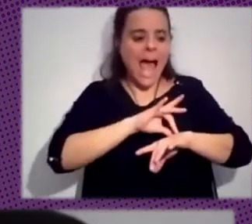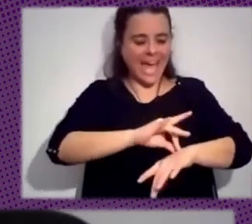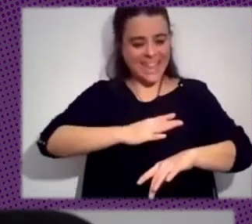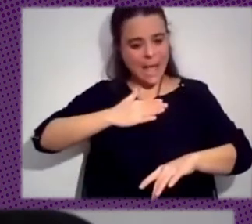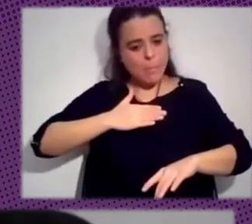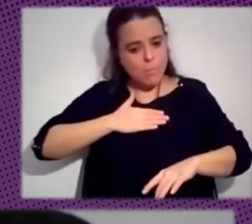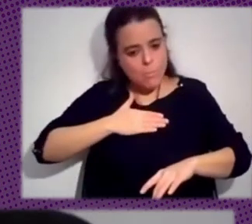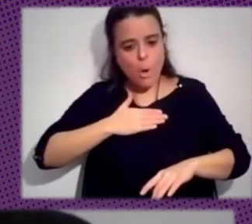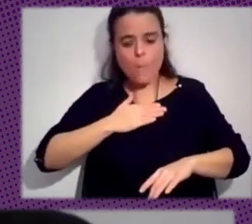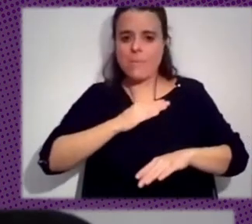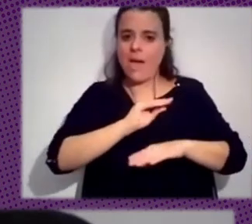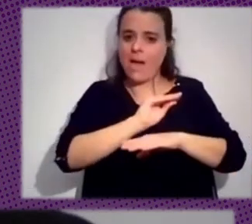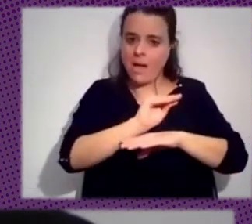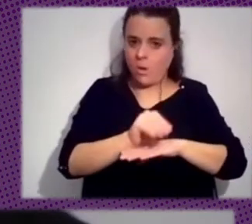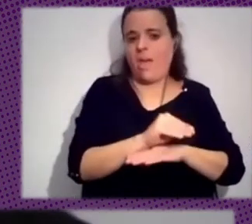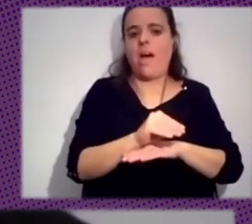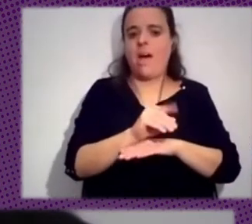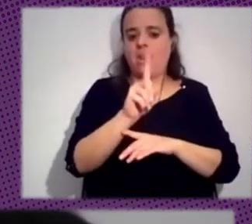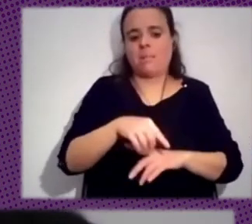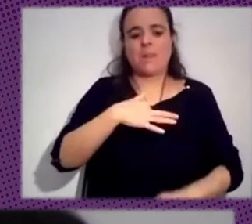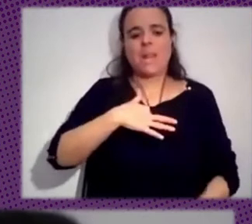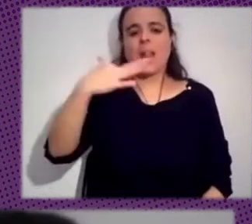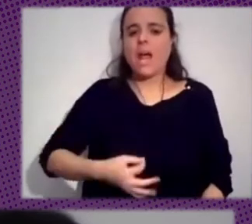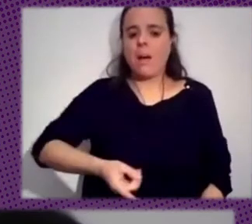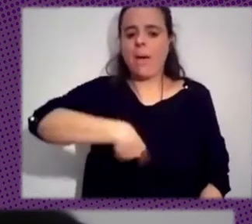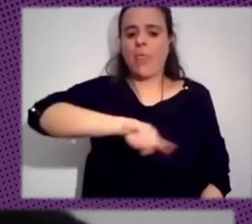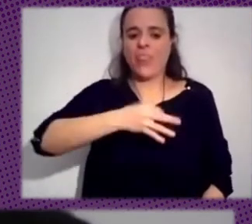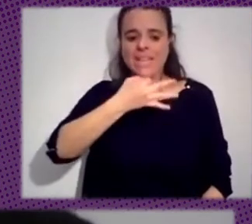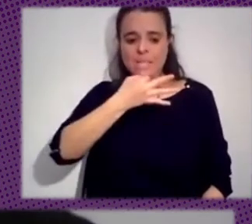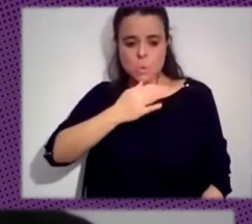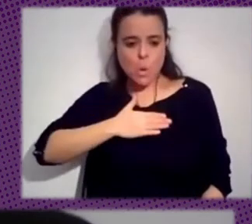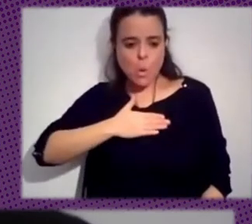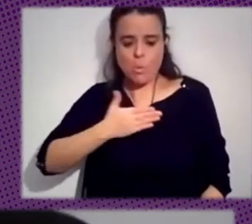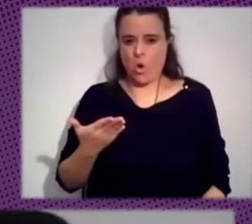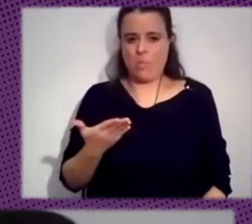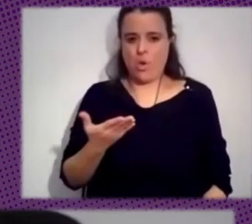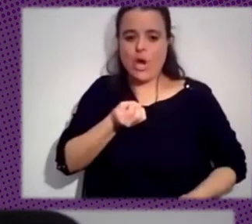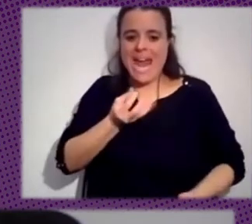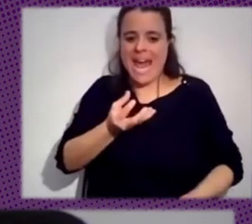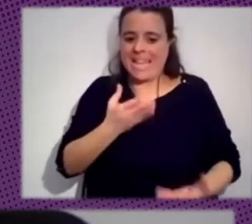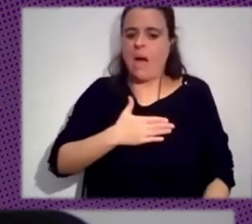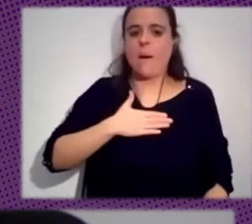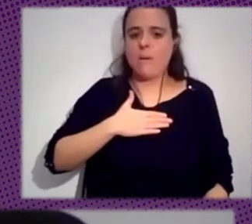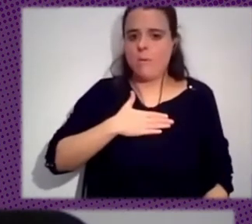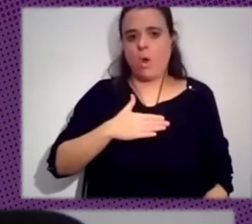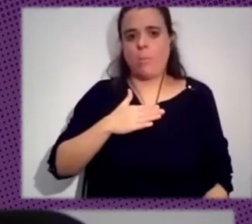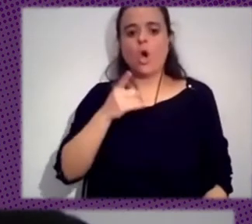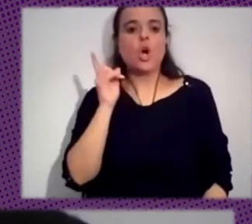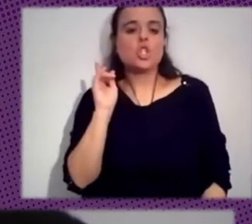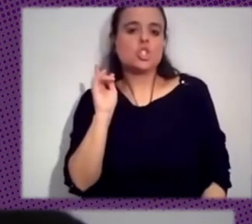de ser capaces de tener nuestros propios discursos y construir nuestras propias narrativas, más allá del simple tema de